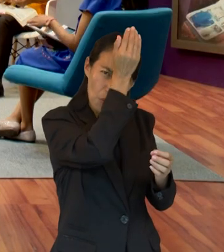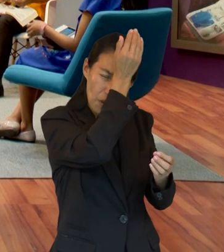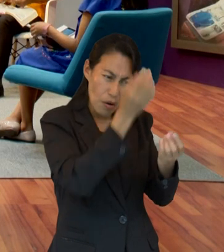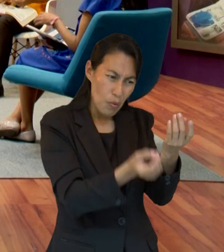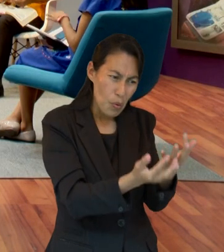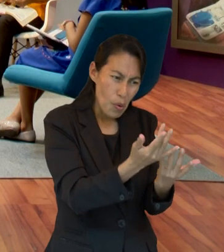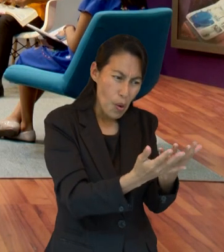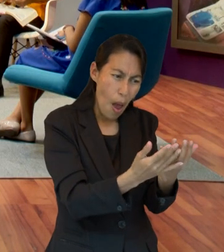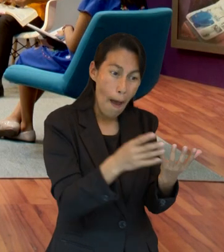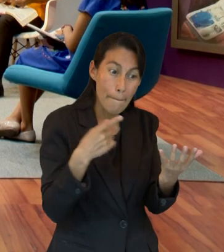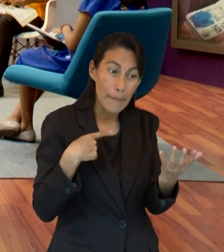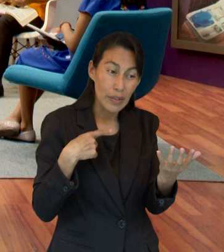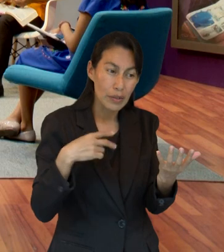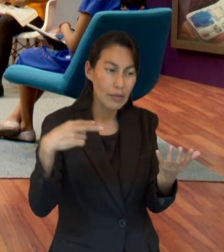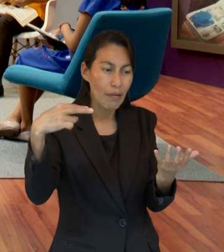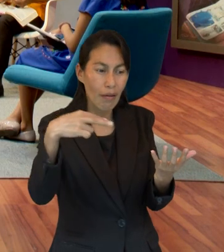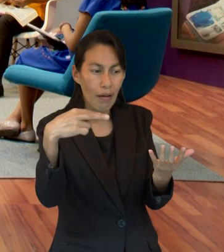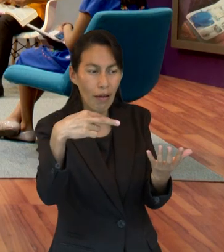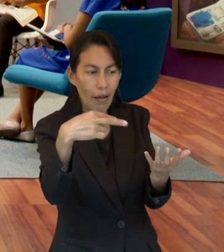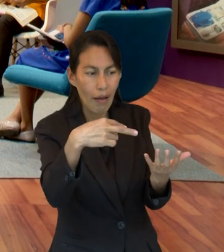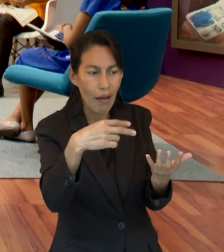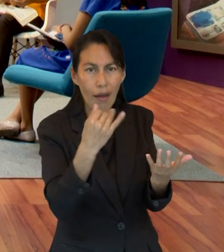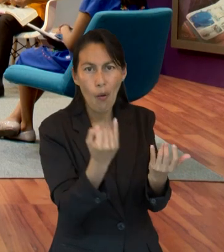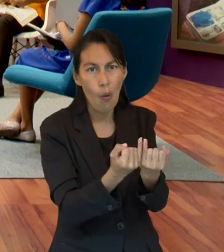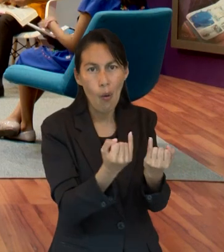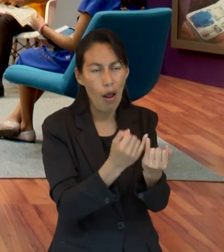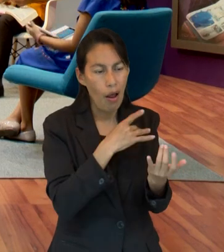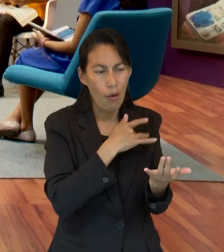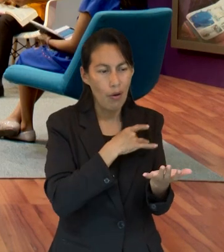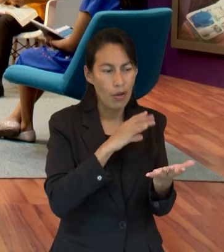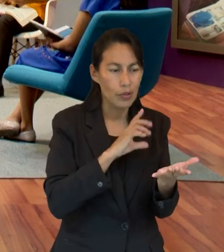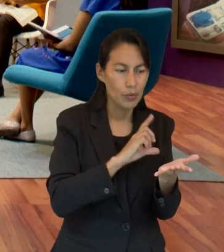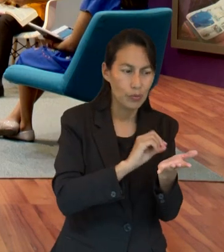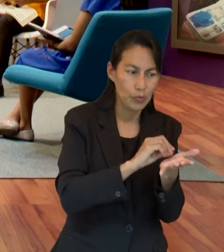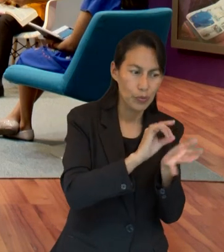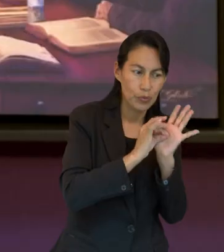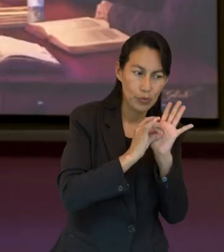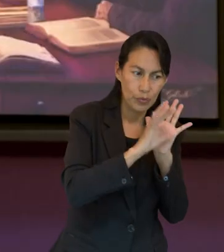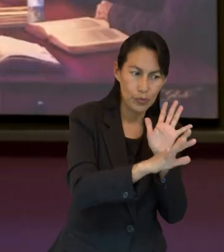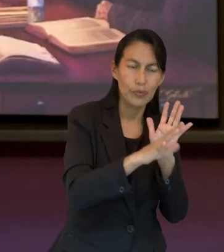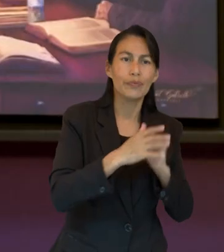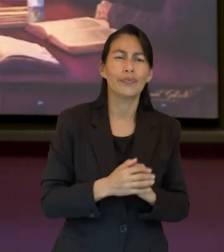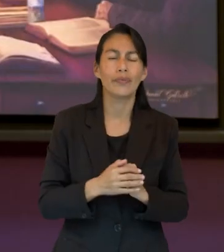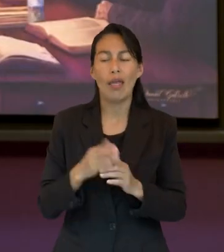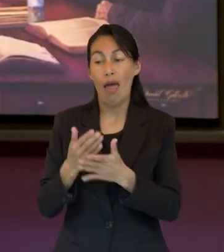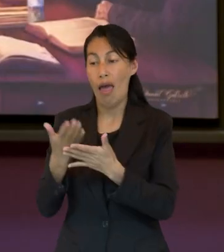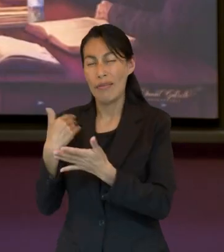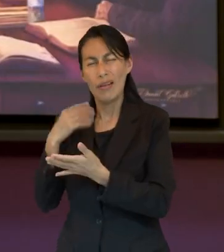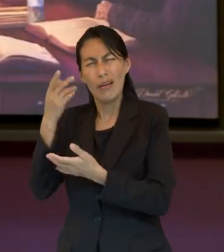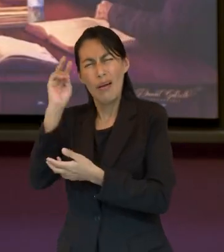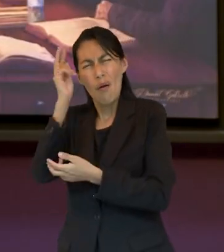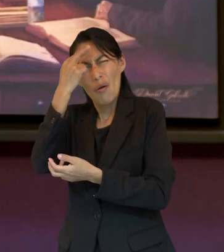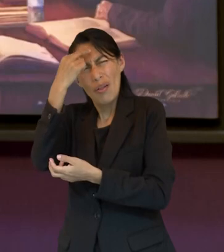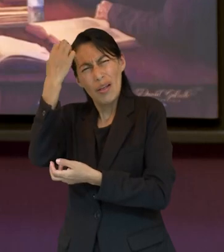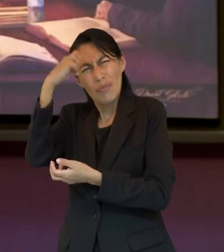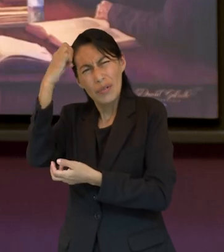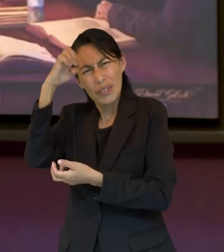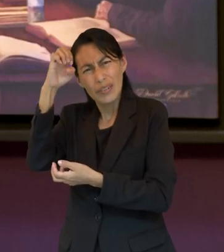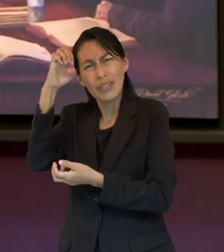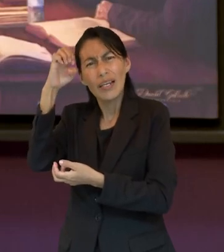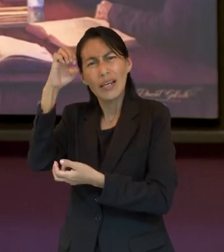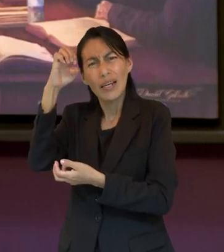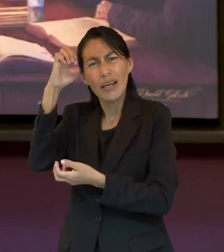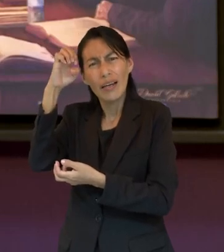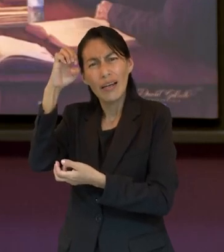corazón del adorador yo recuerdo mucho este hace un poco tiempo realmente este una experiencia que